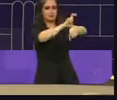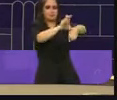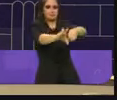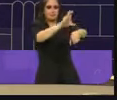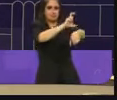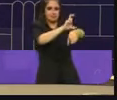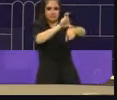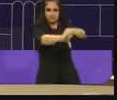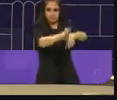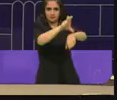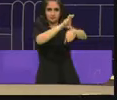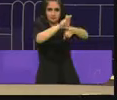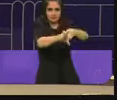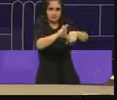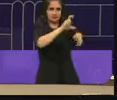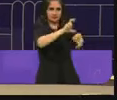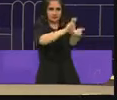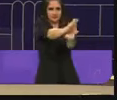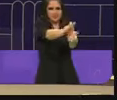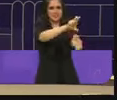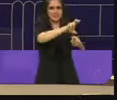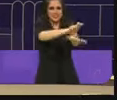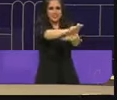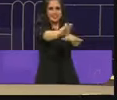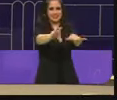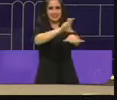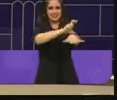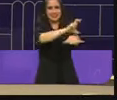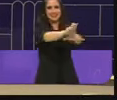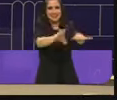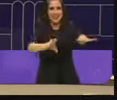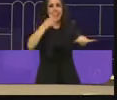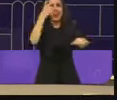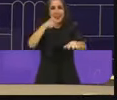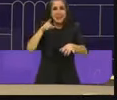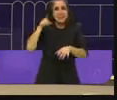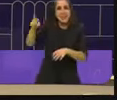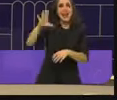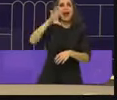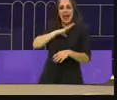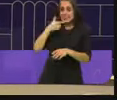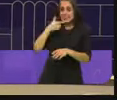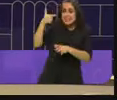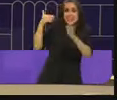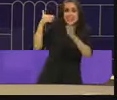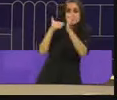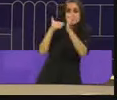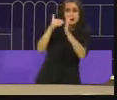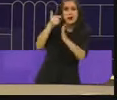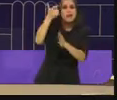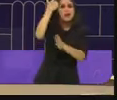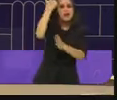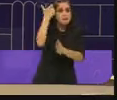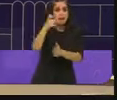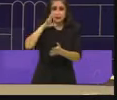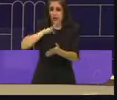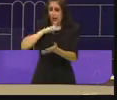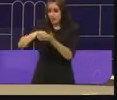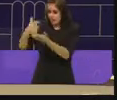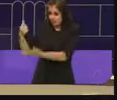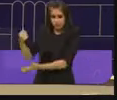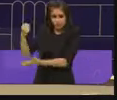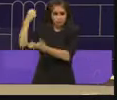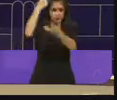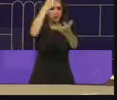el gobierno de la ciudad, le dio al presidente López Obrador más de 7 mil millones de pesos, como si en la ciudad